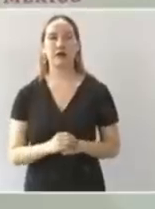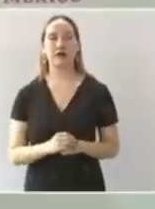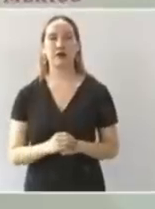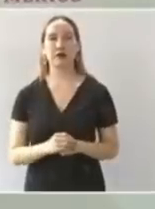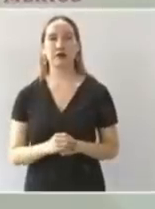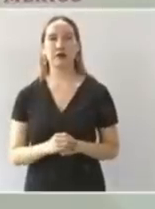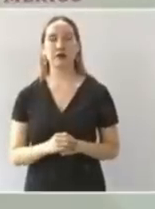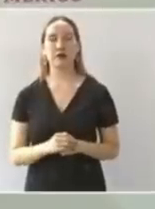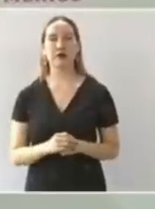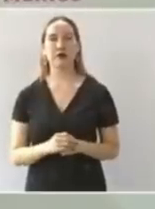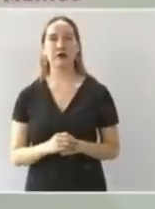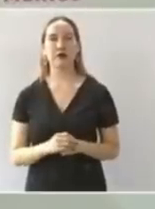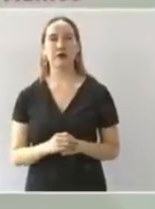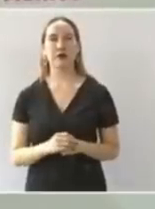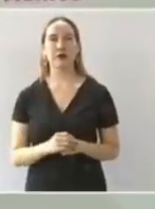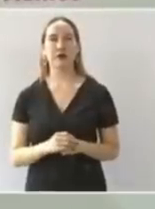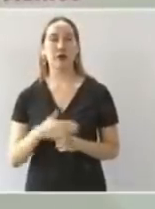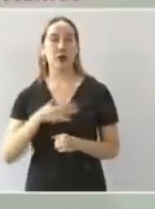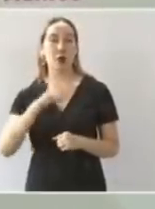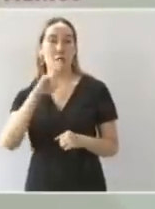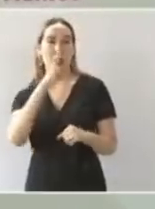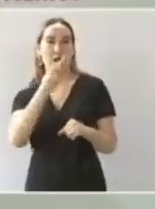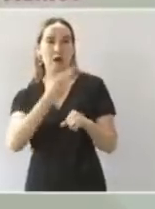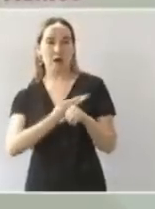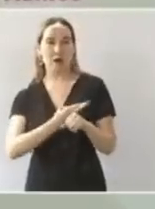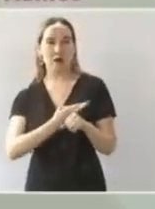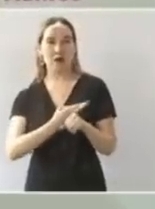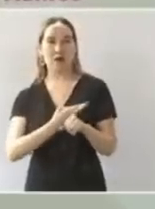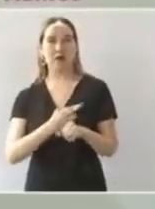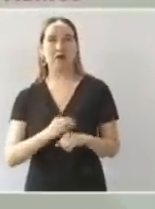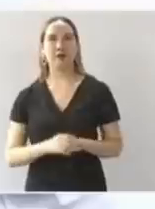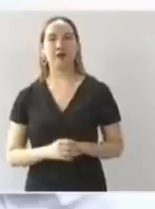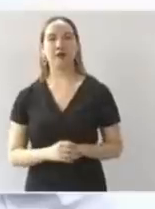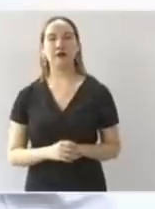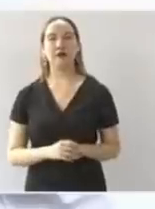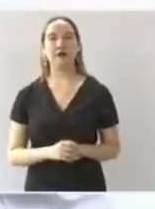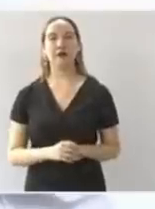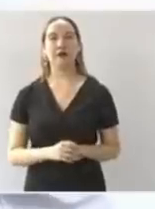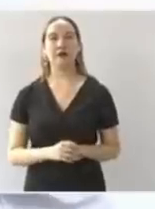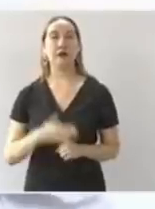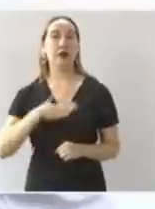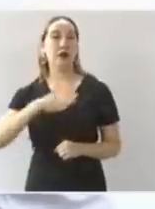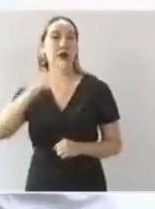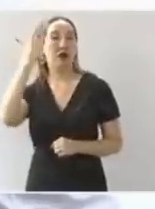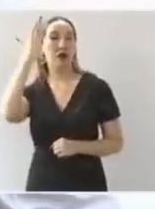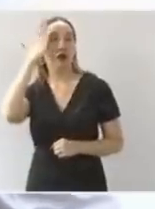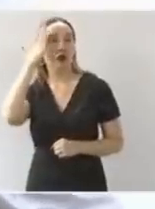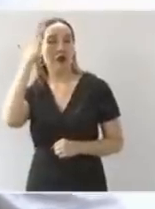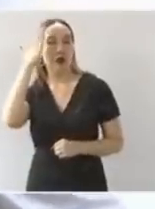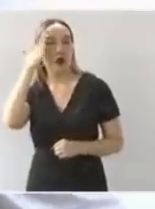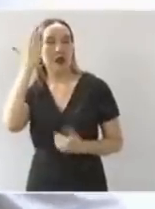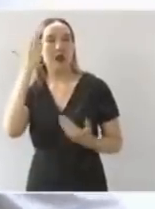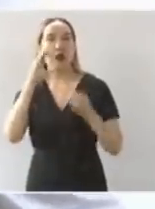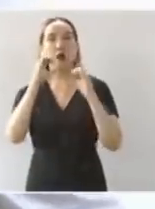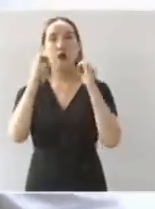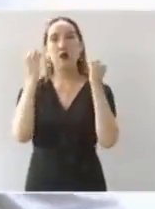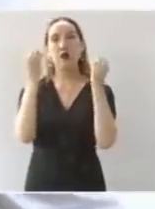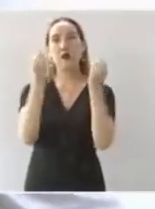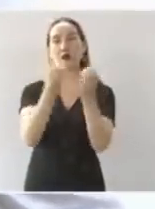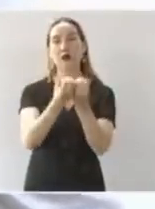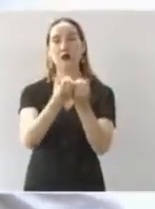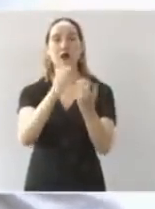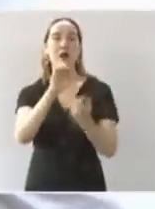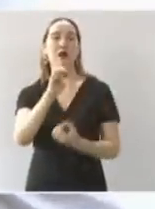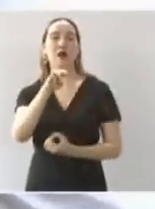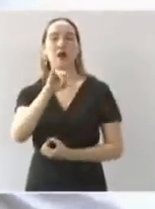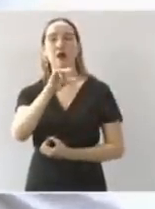Graciano Sánchez que fue el que fundó la CNC yo soy de la organización Emiliano Zapata